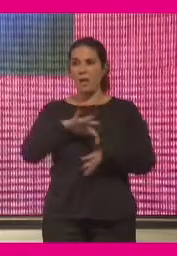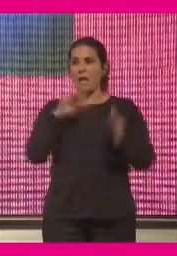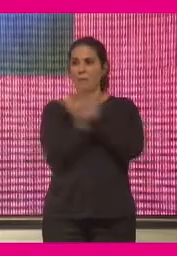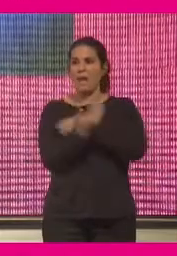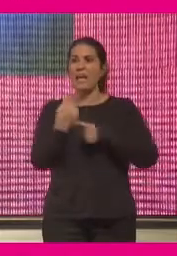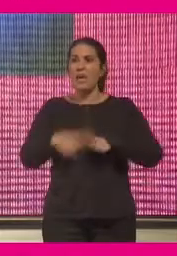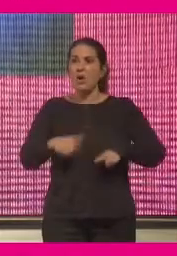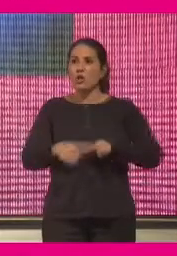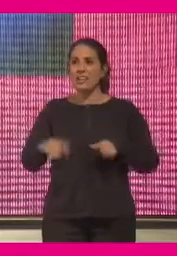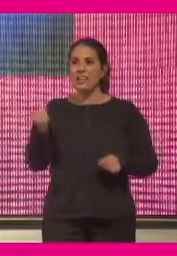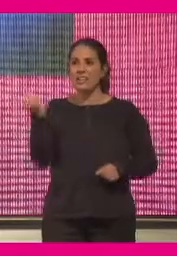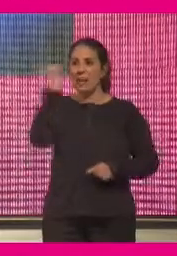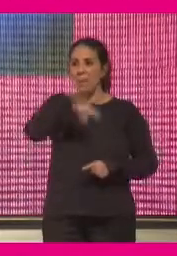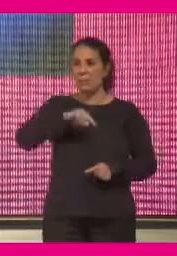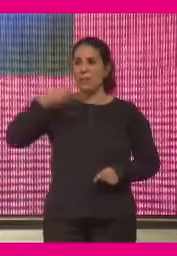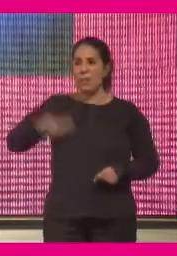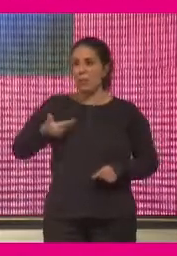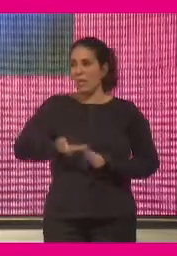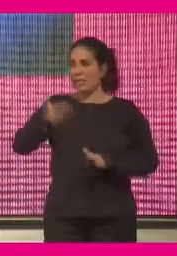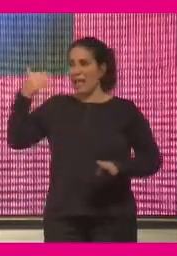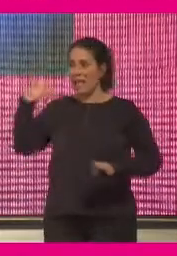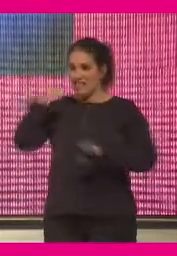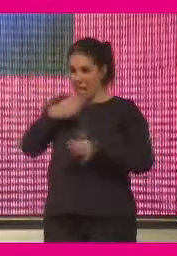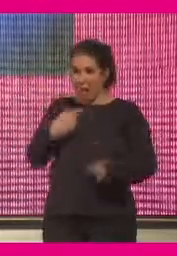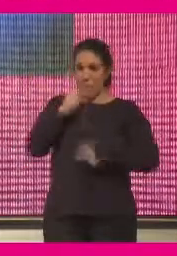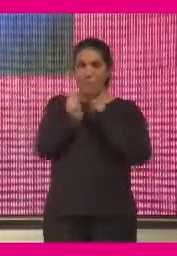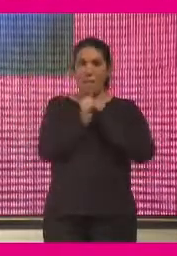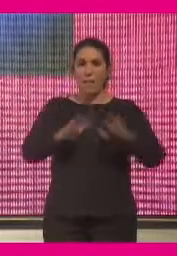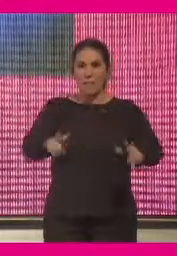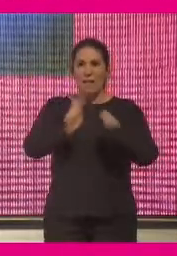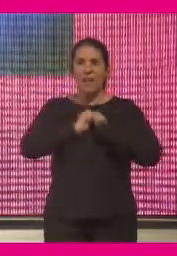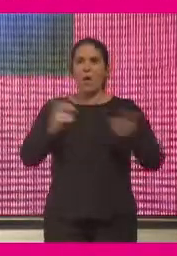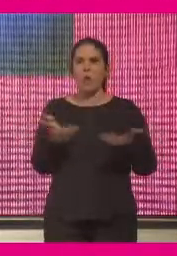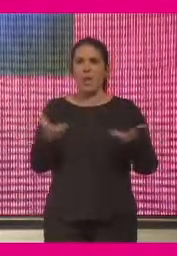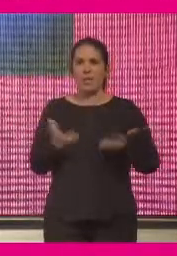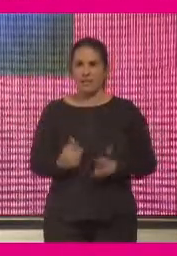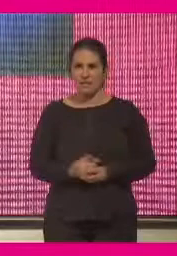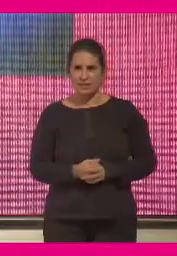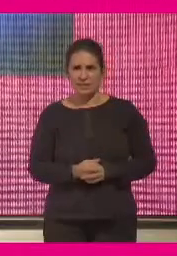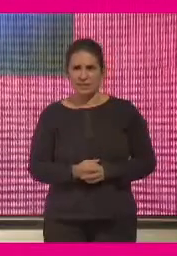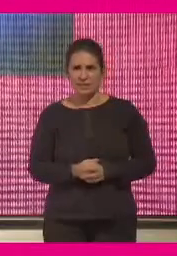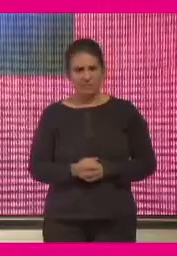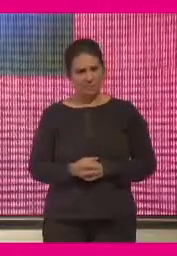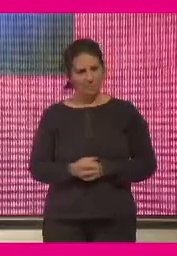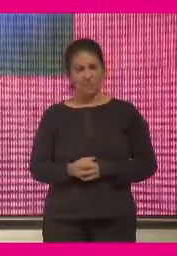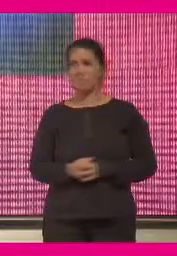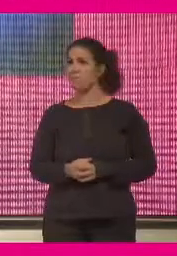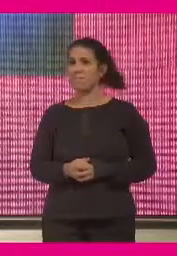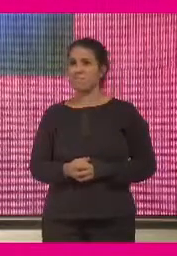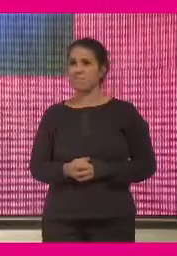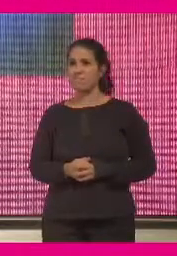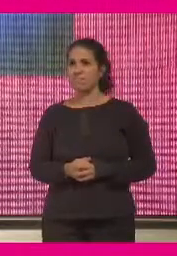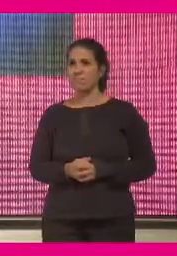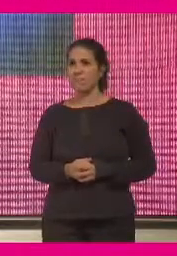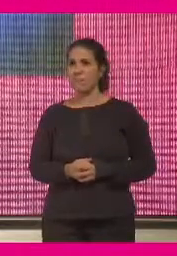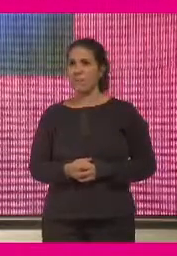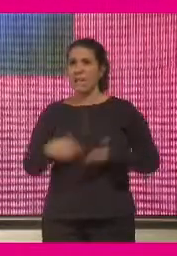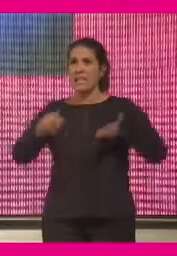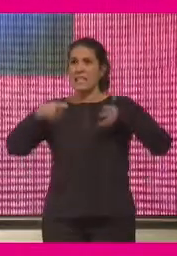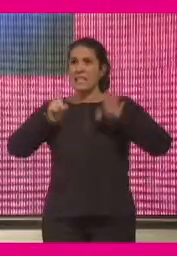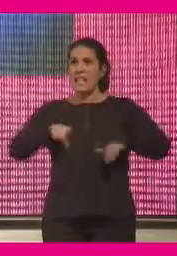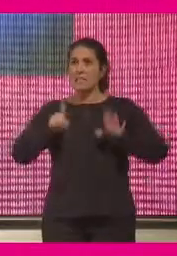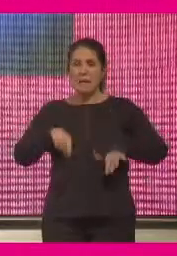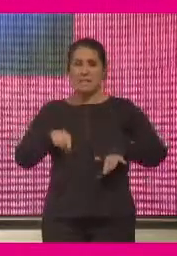aquellas cosas que ya sabemos que eran importantes, la pandemia los ha convertido en urgentes. Y además, en estos seis meses se han acelerado